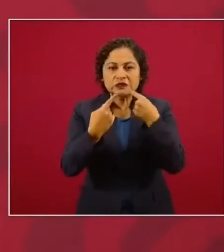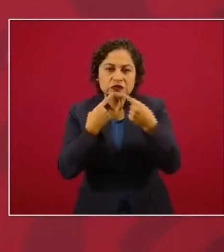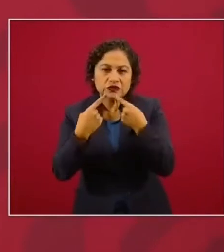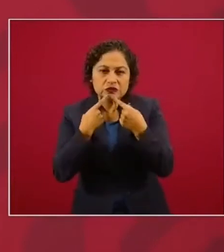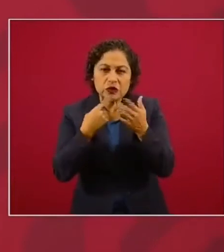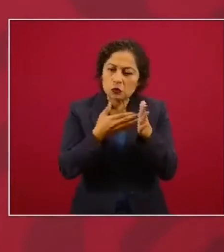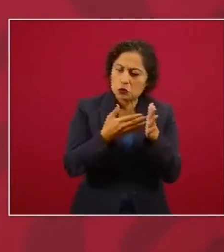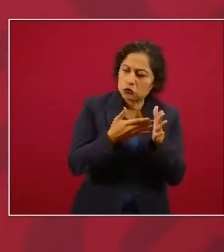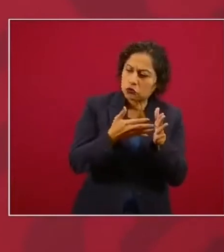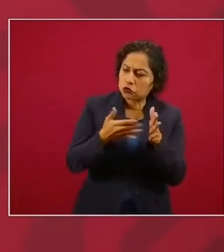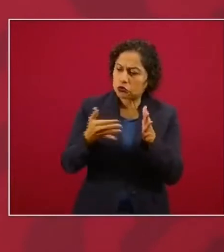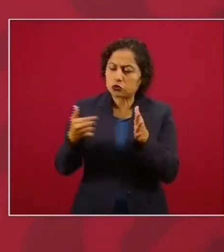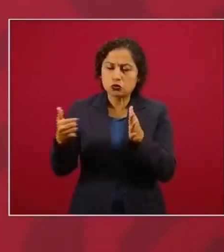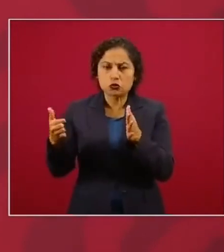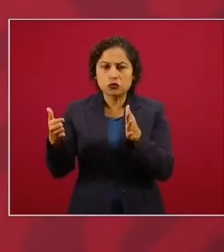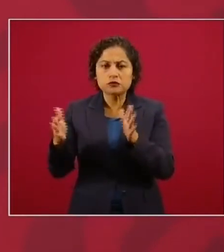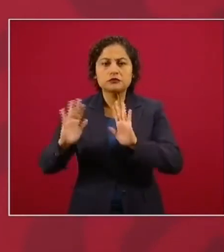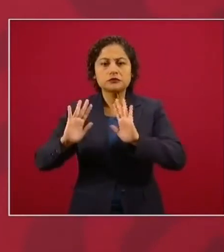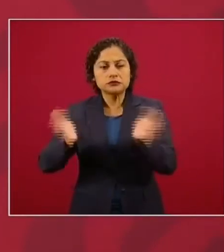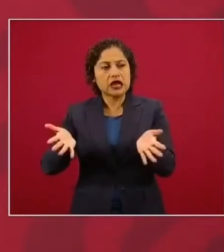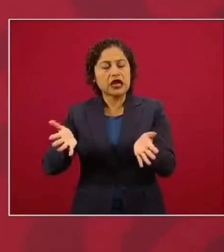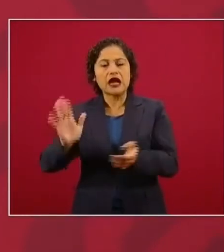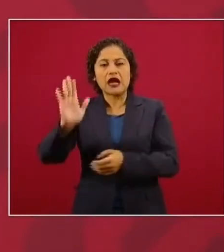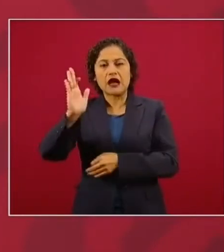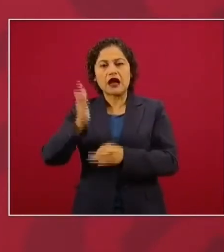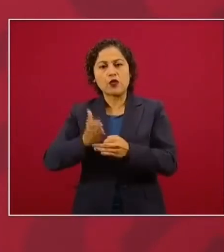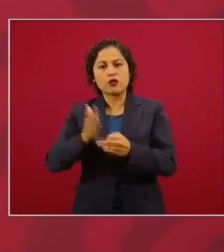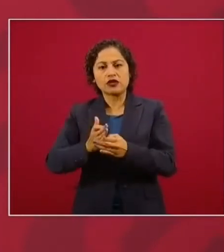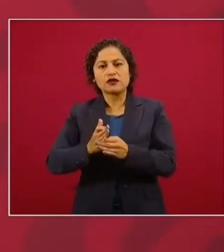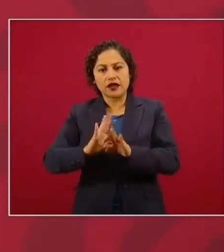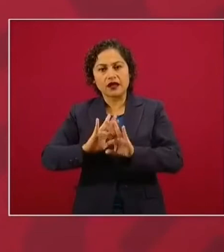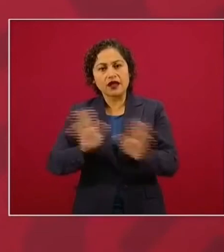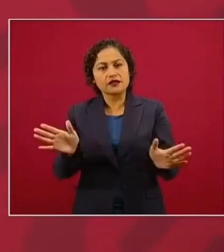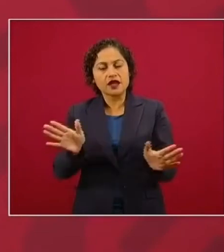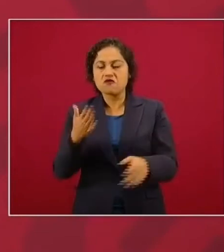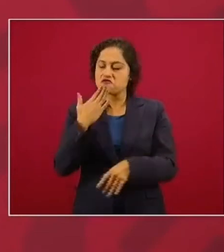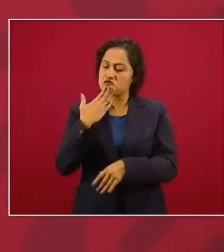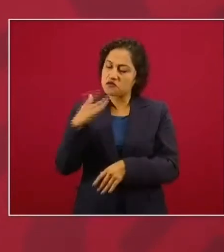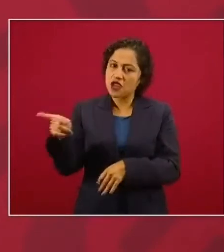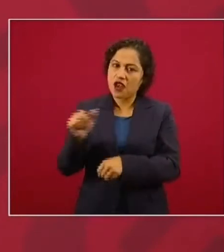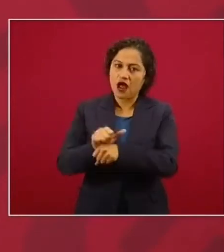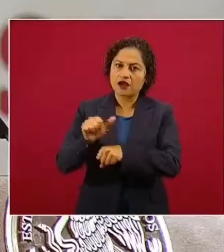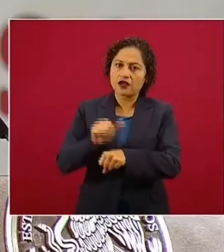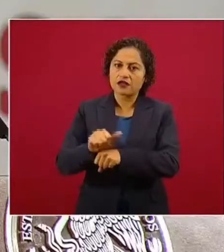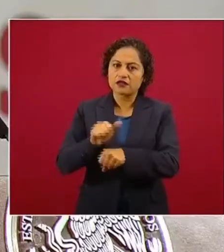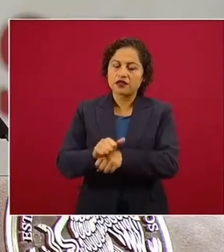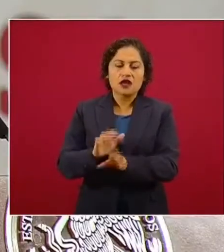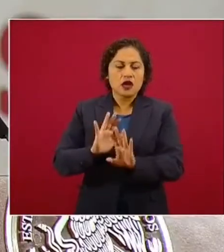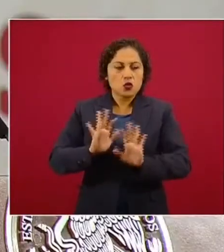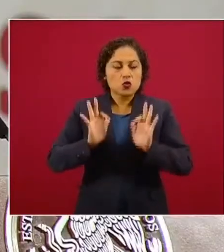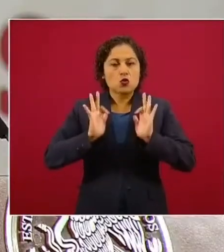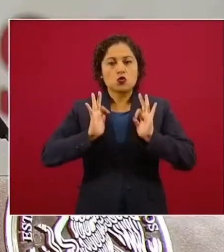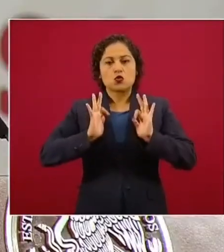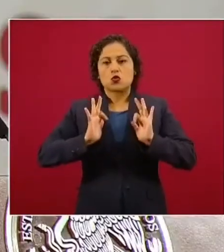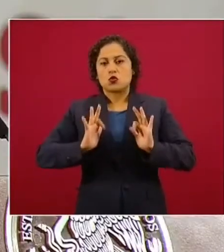parece que fue favorable para Argentina, porque